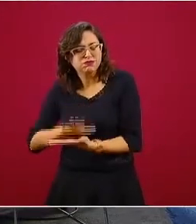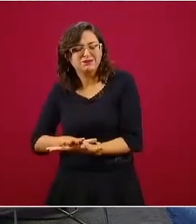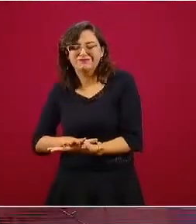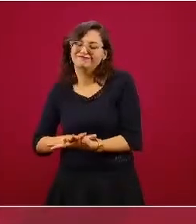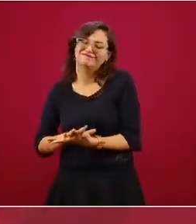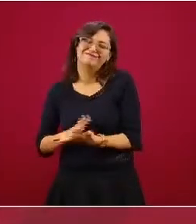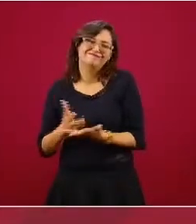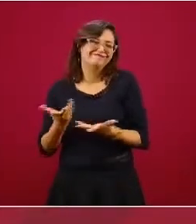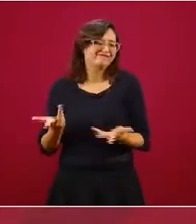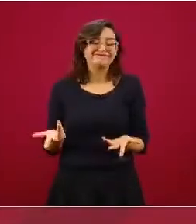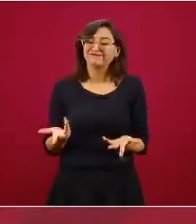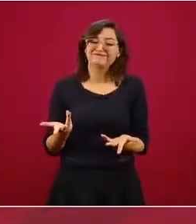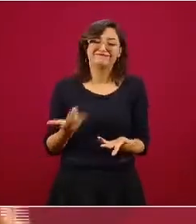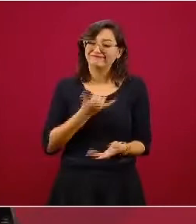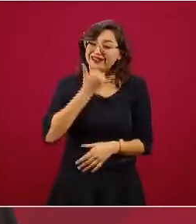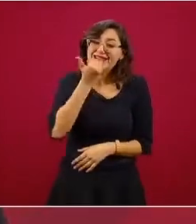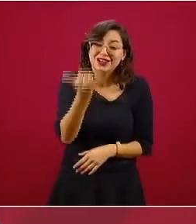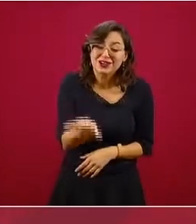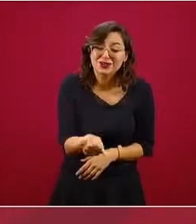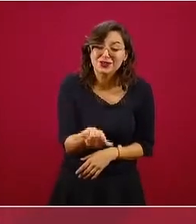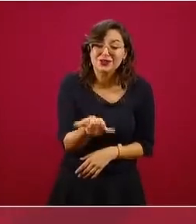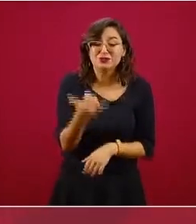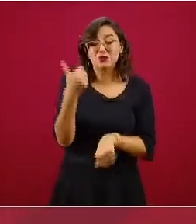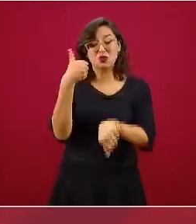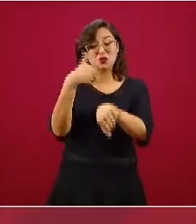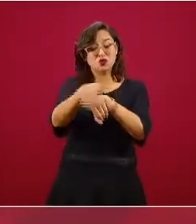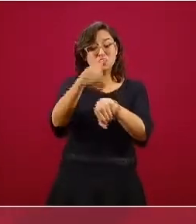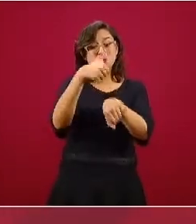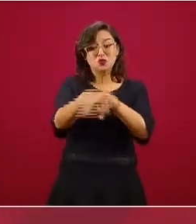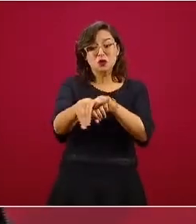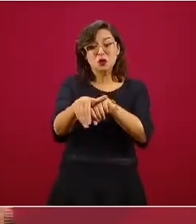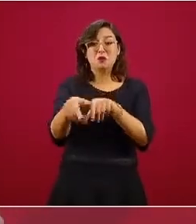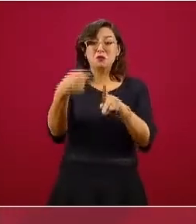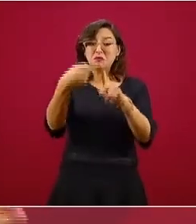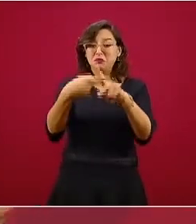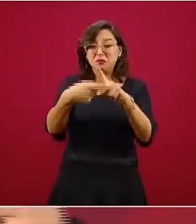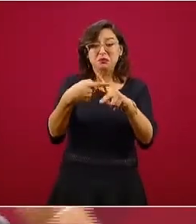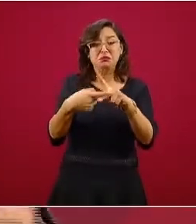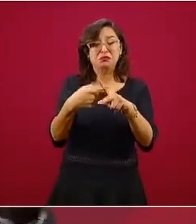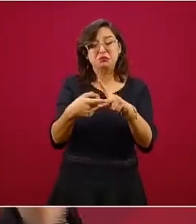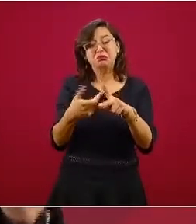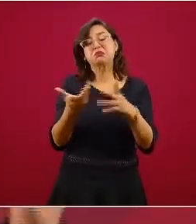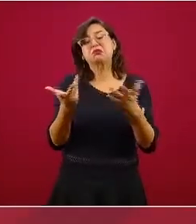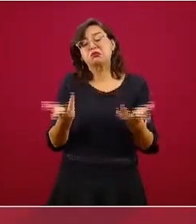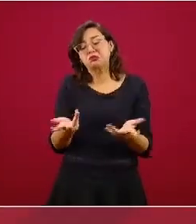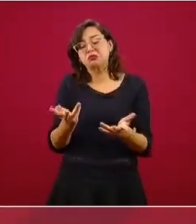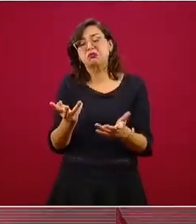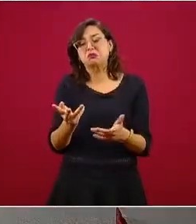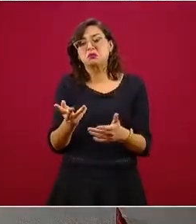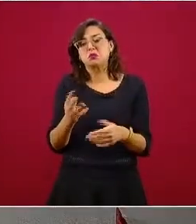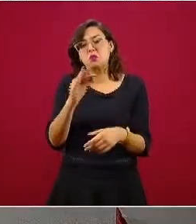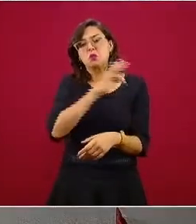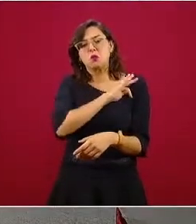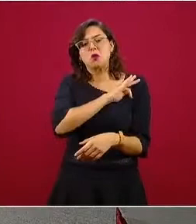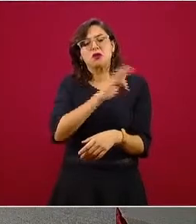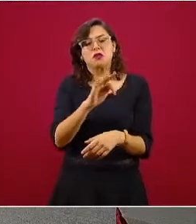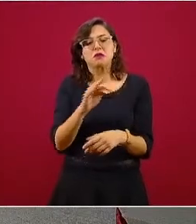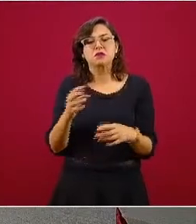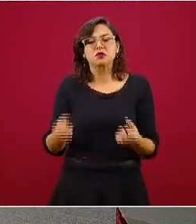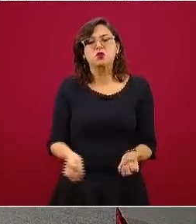como este, pero no lo es. Los números son la estadística mínima que nos permite construir conocimiento